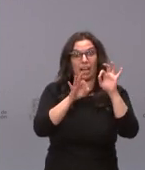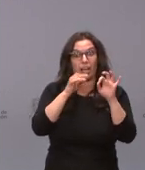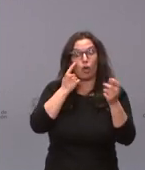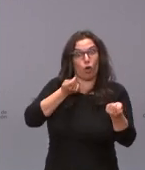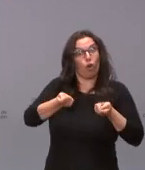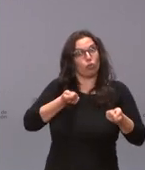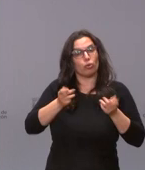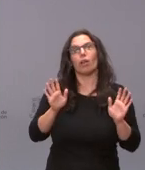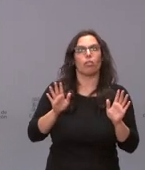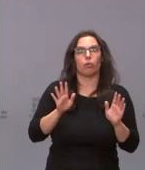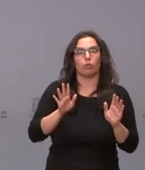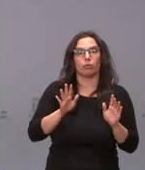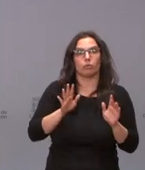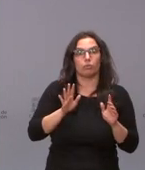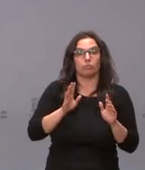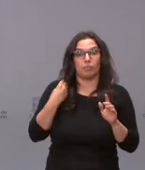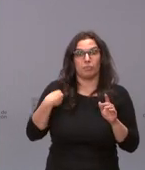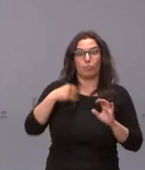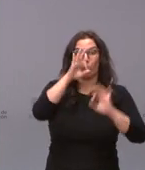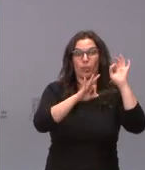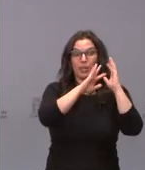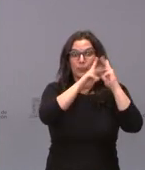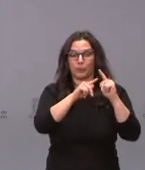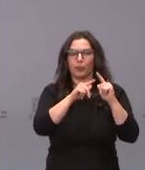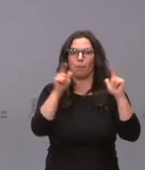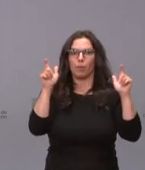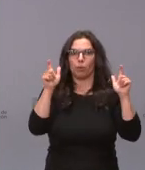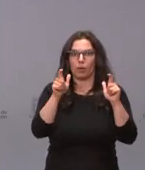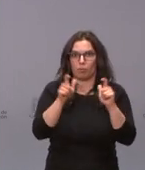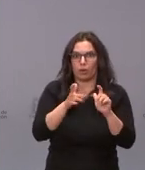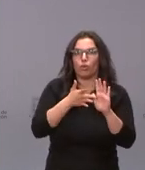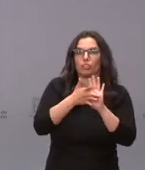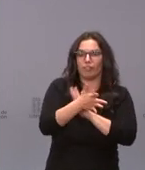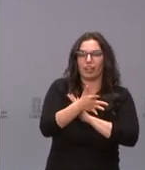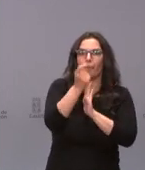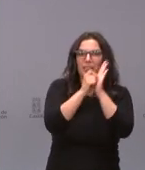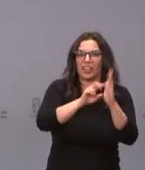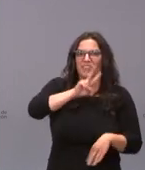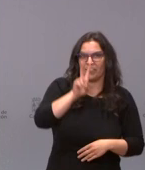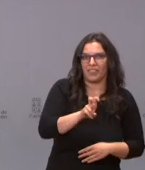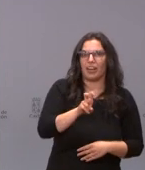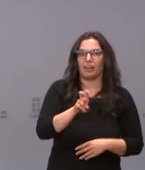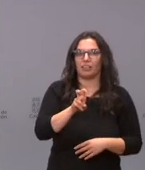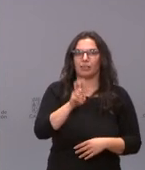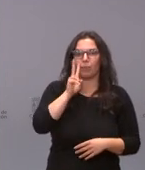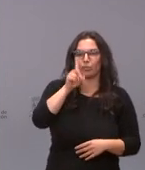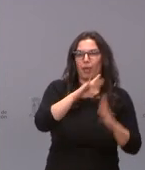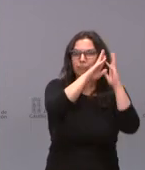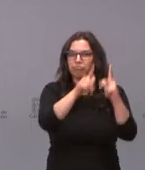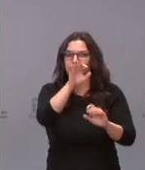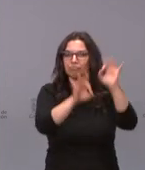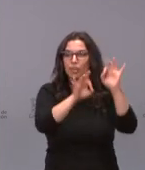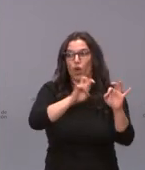viendo es que la incidencia empieza a bajar lo que quiere decir que las medidas son eficaces de hecho estamos viendo que la incidencia no crece como en otras